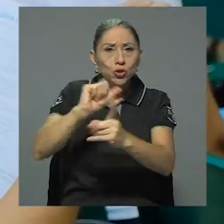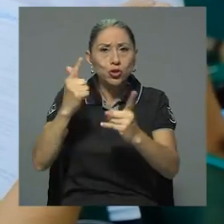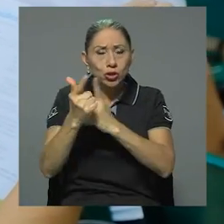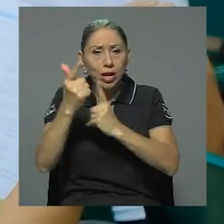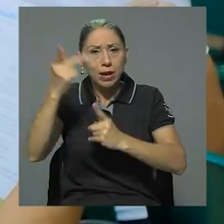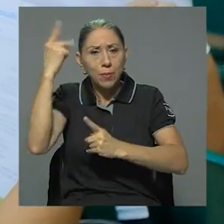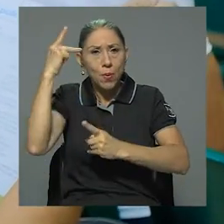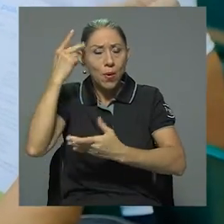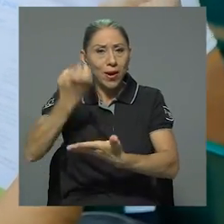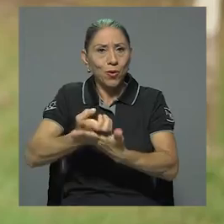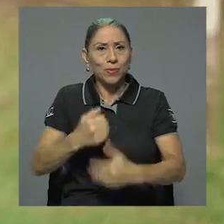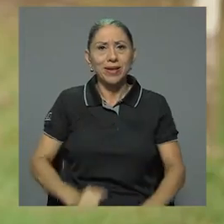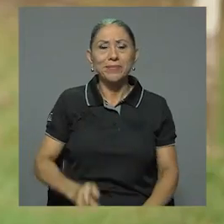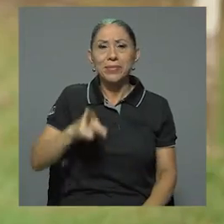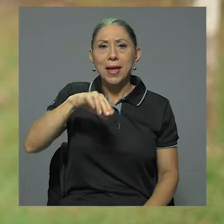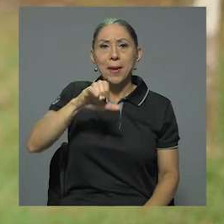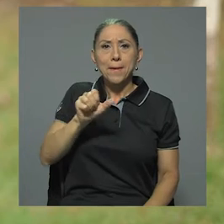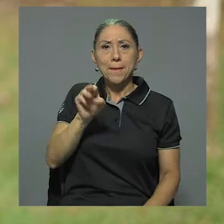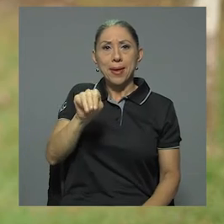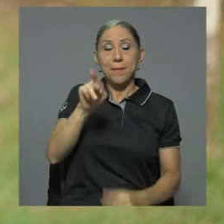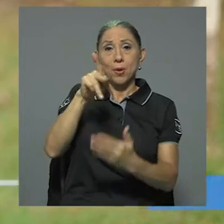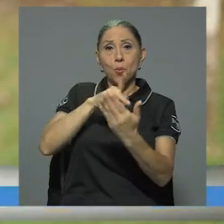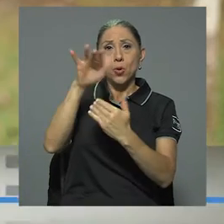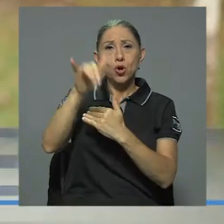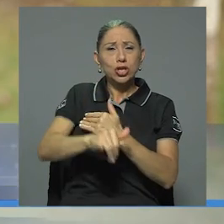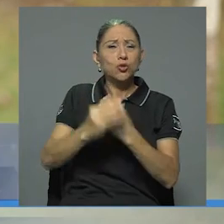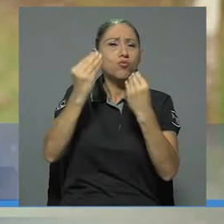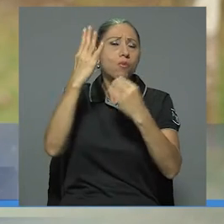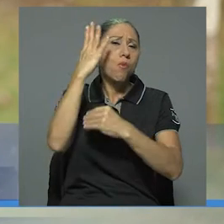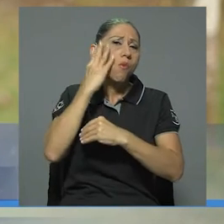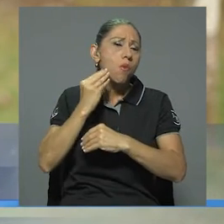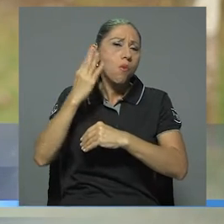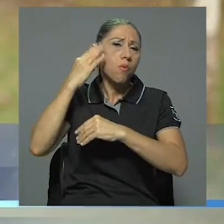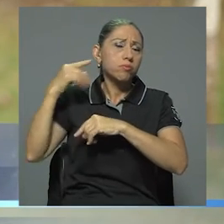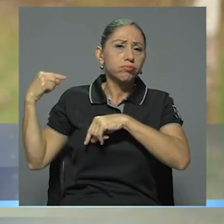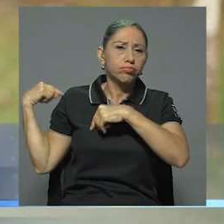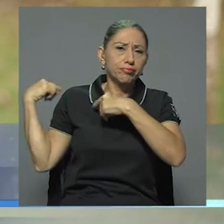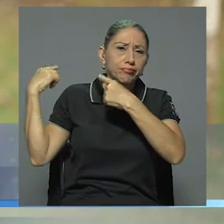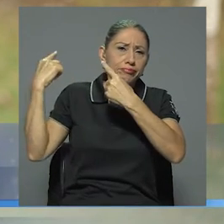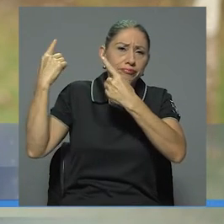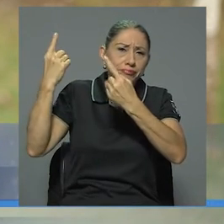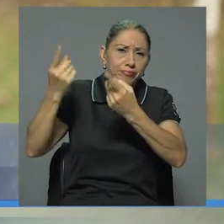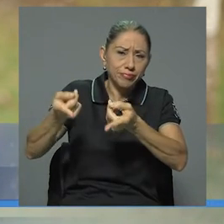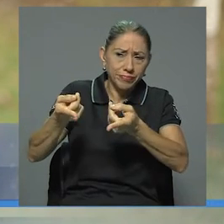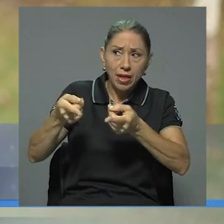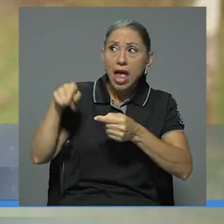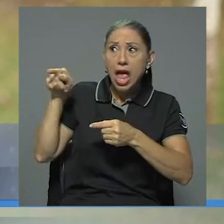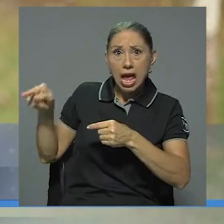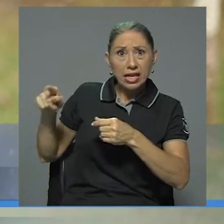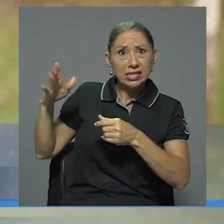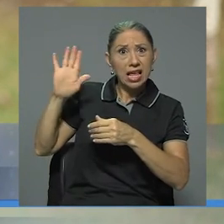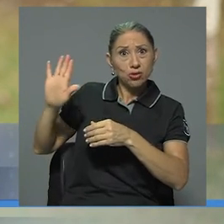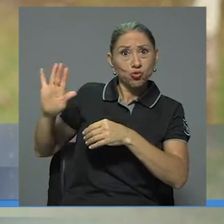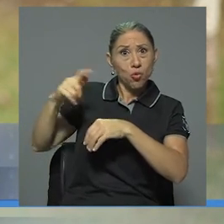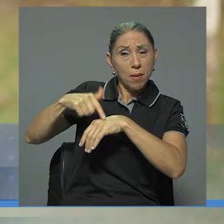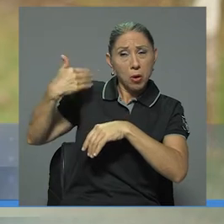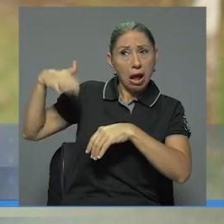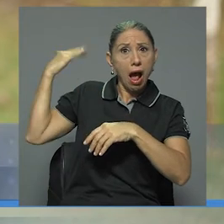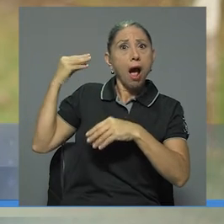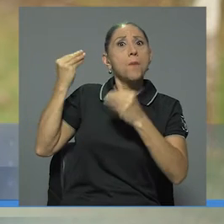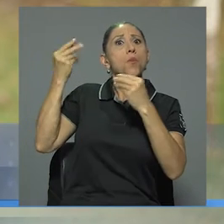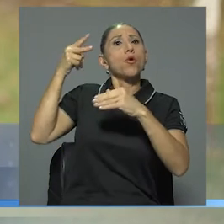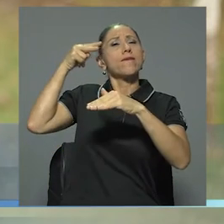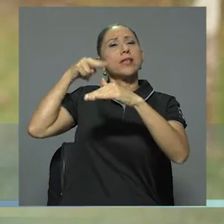económica. El PIAM es un proyecto que tiene una larga trayectoria, que incluso fue visionario en su época, inició en